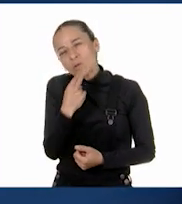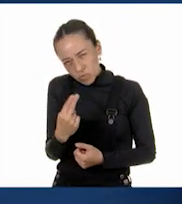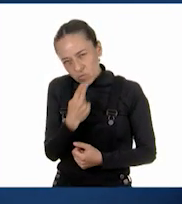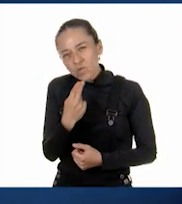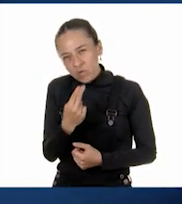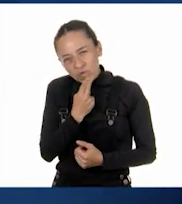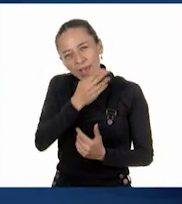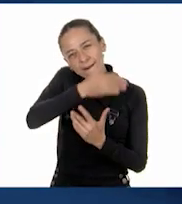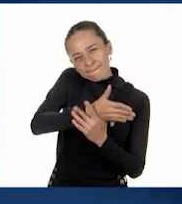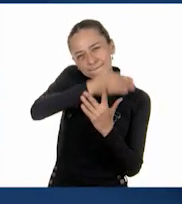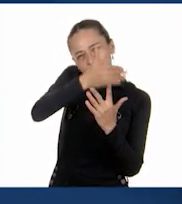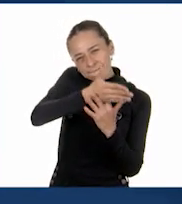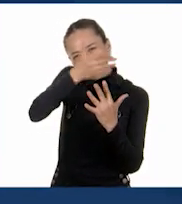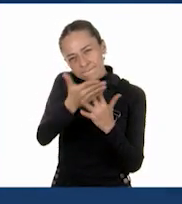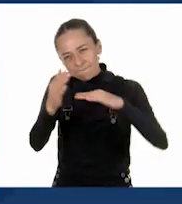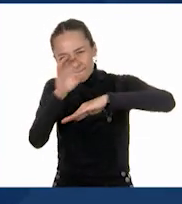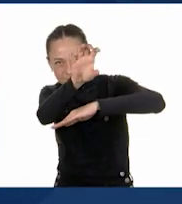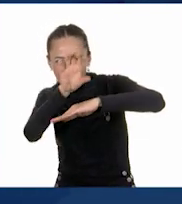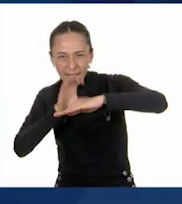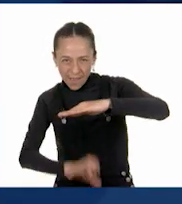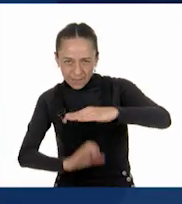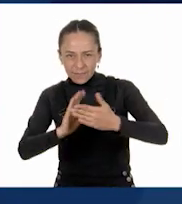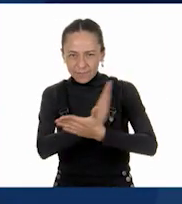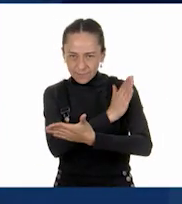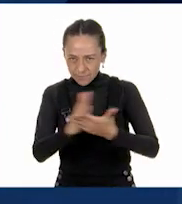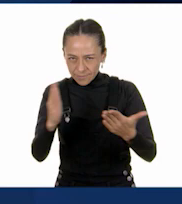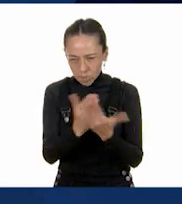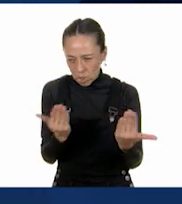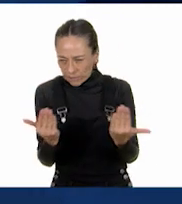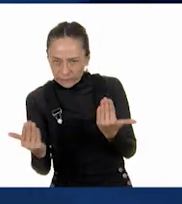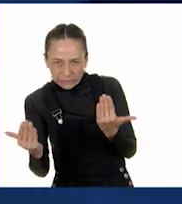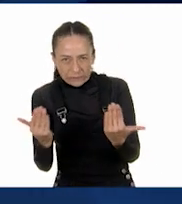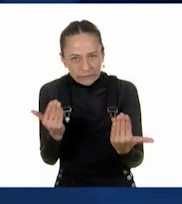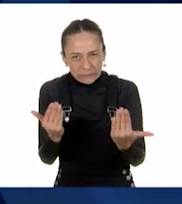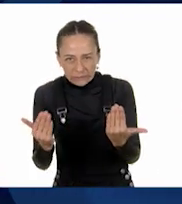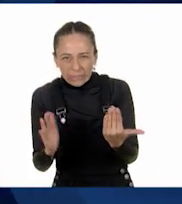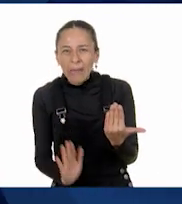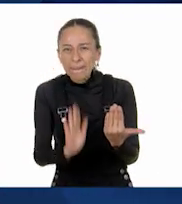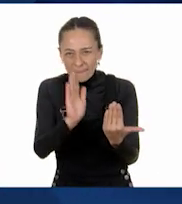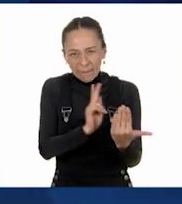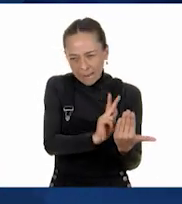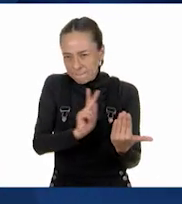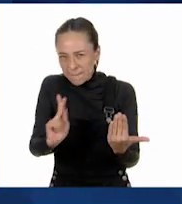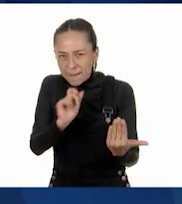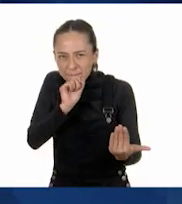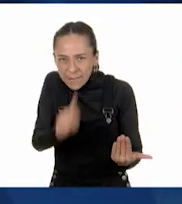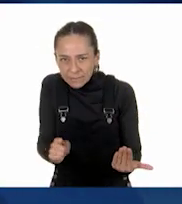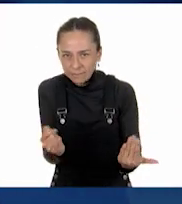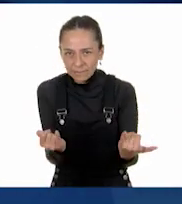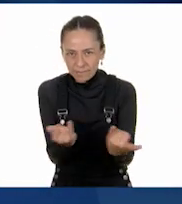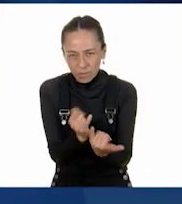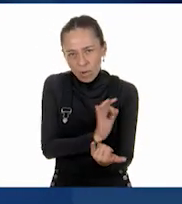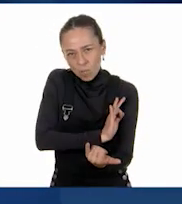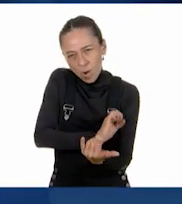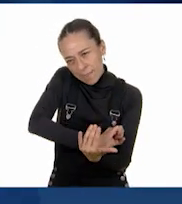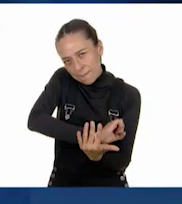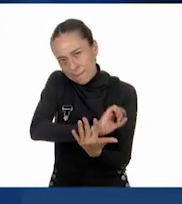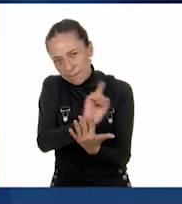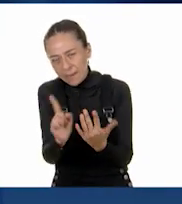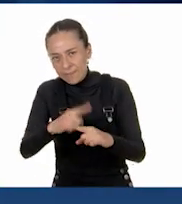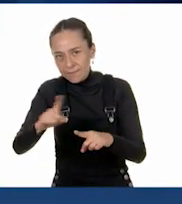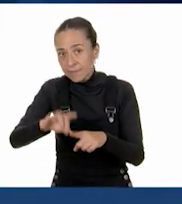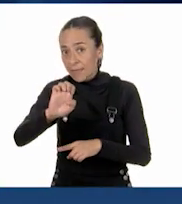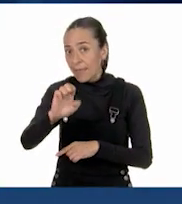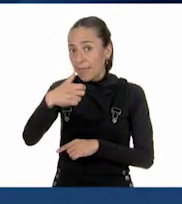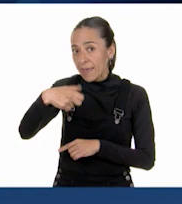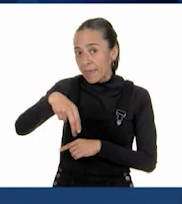¿Quieres explicarnos cómo le harías? Claro que sí. Si vemos estos números, da la impresión de